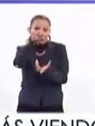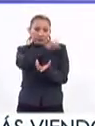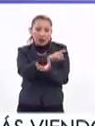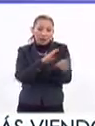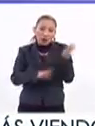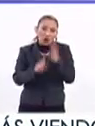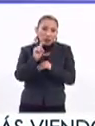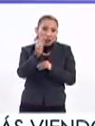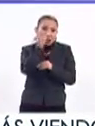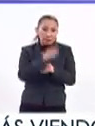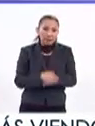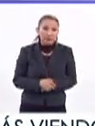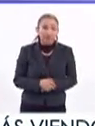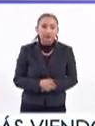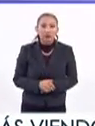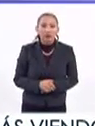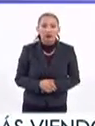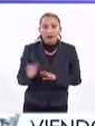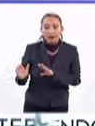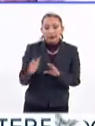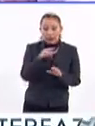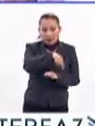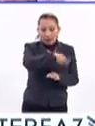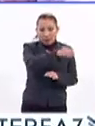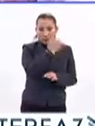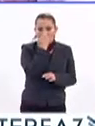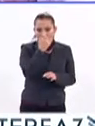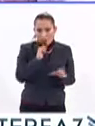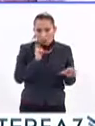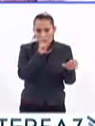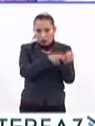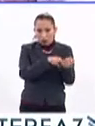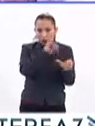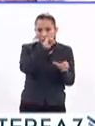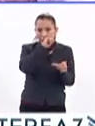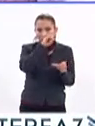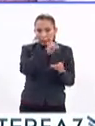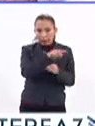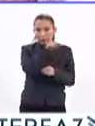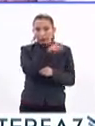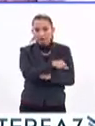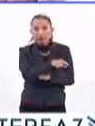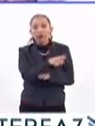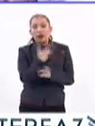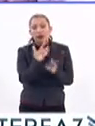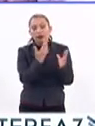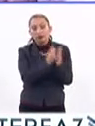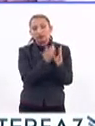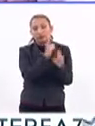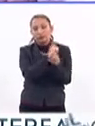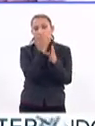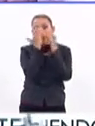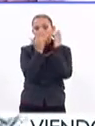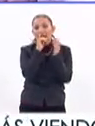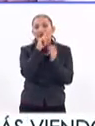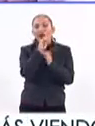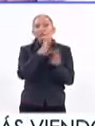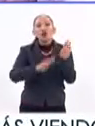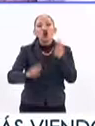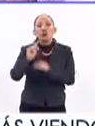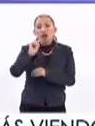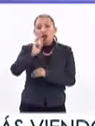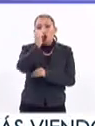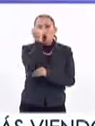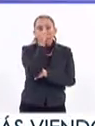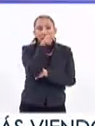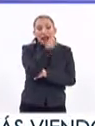biotecnológico importante. En la unidad donde yo estoy adscrito en el politécnico, se imparte la carrera de ingeniería en biotecnología,